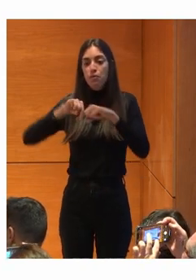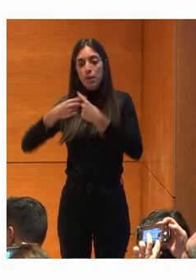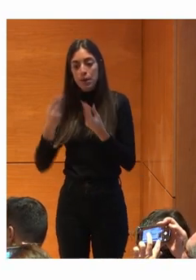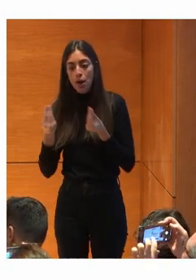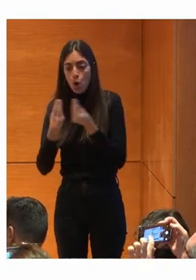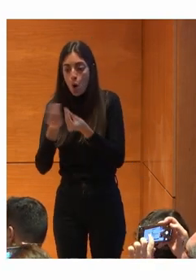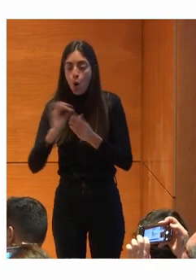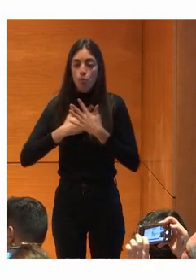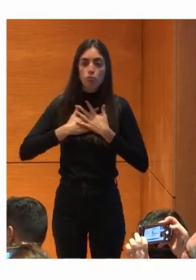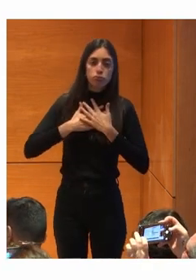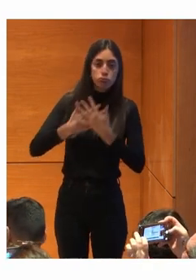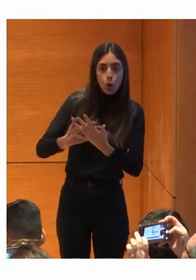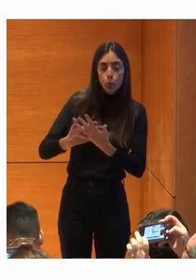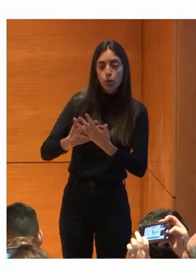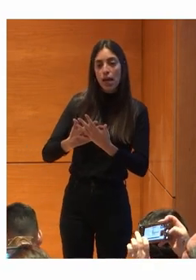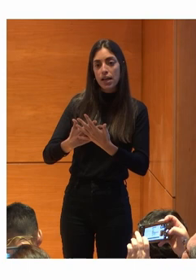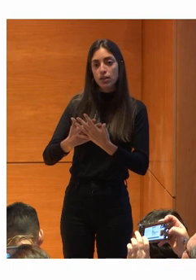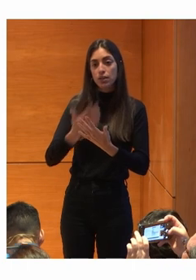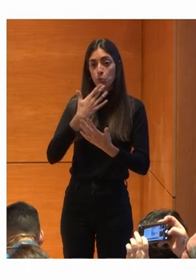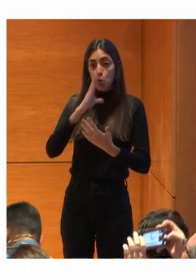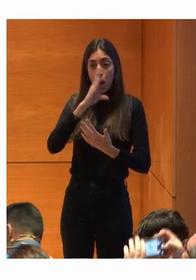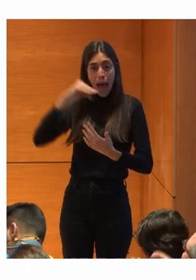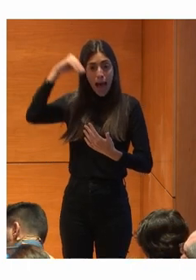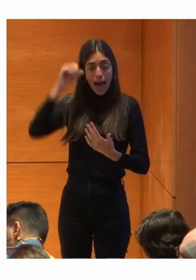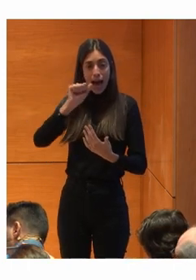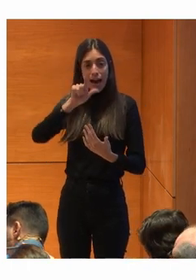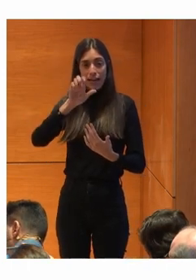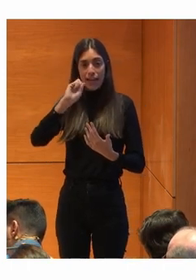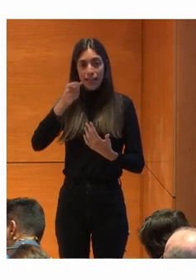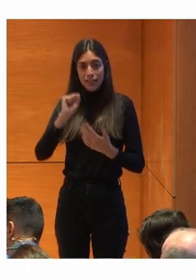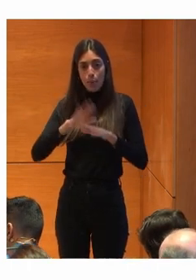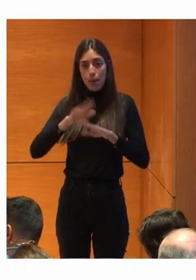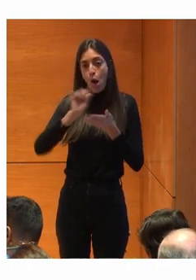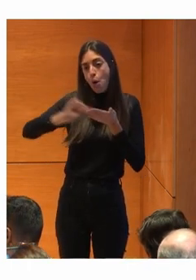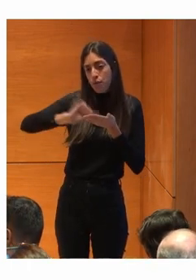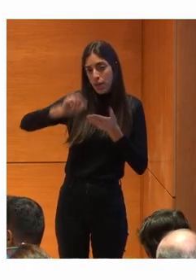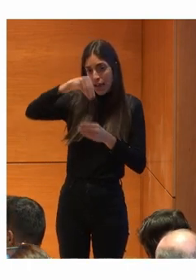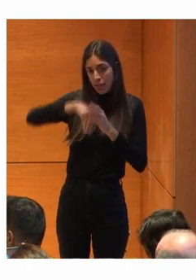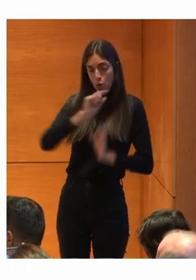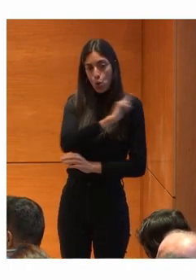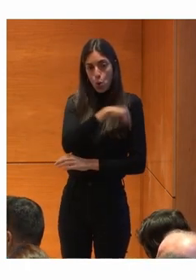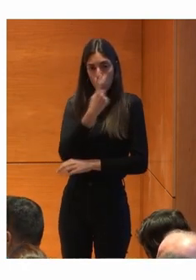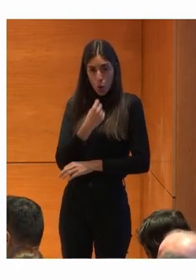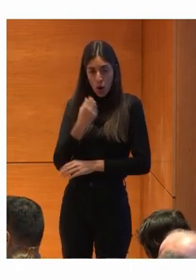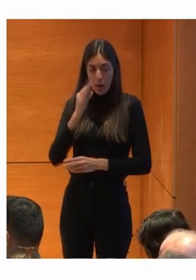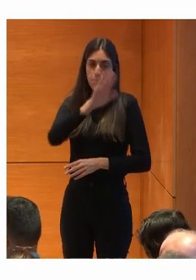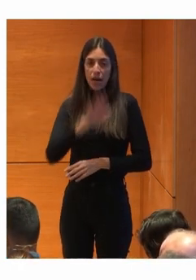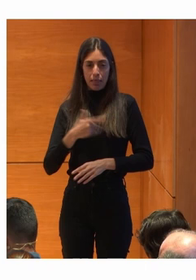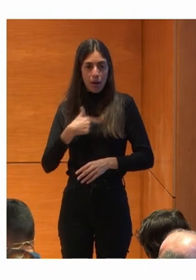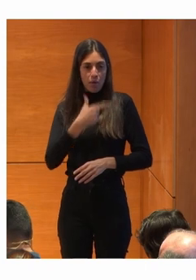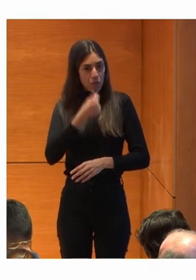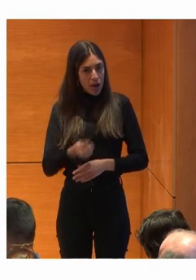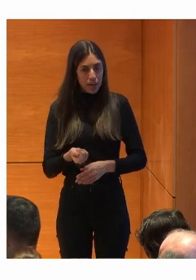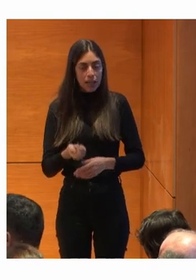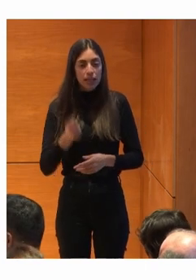voluntarios Que tenían otro Alexa En las oficinas de Curroja Les parece también Algo muy práctico Y algunos elementos